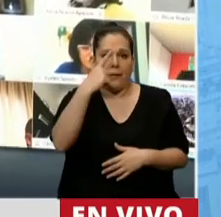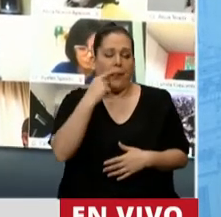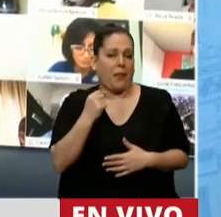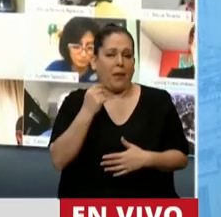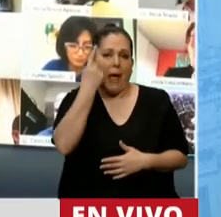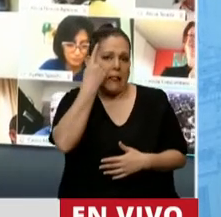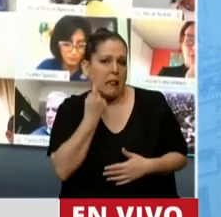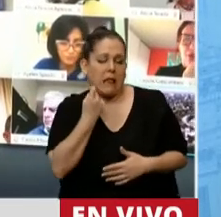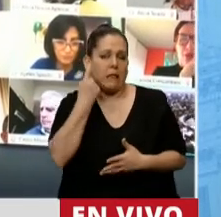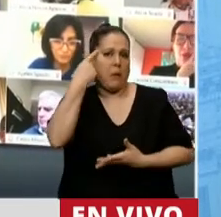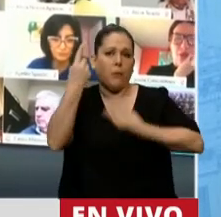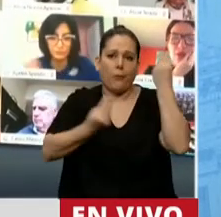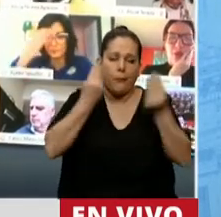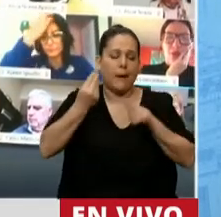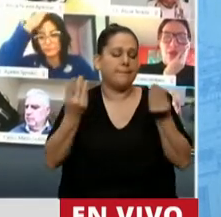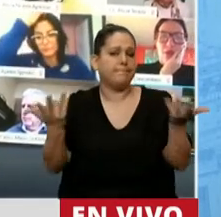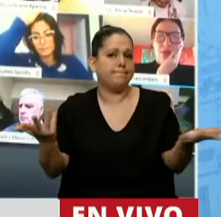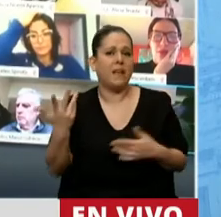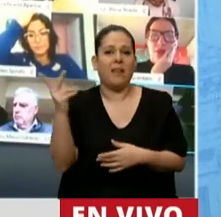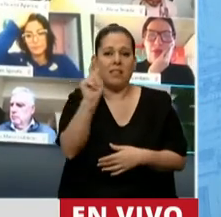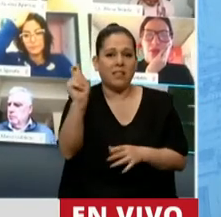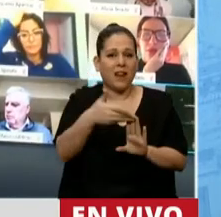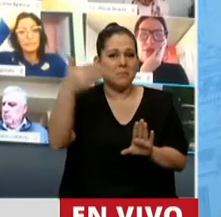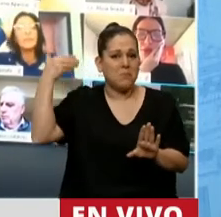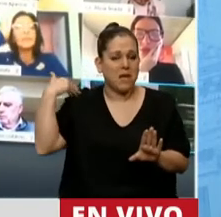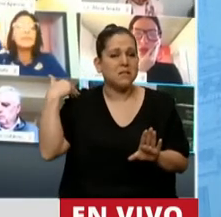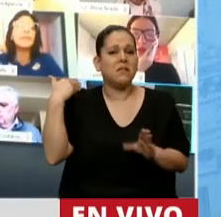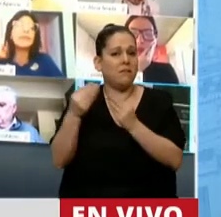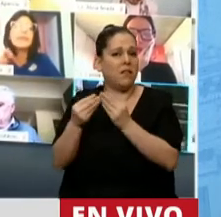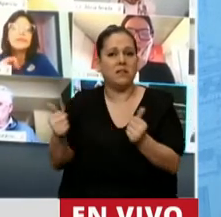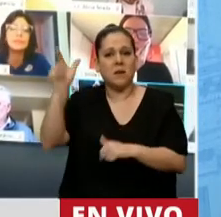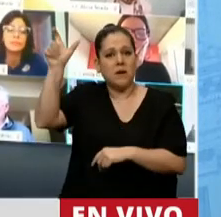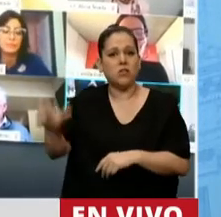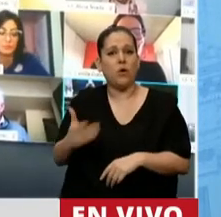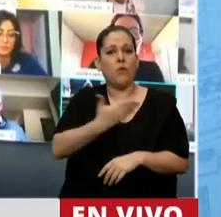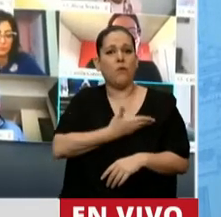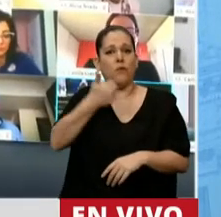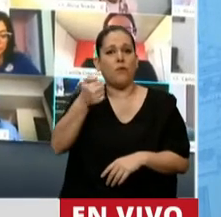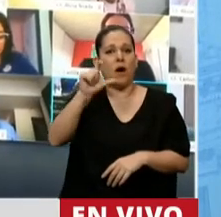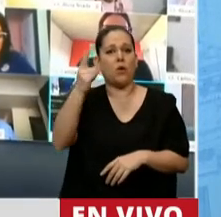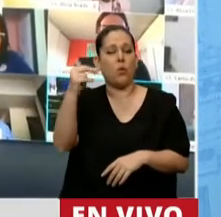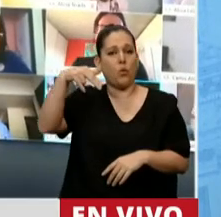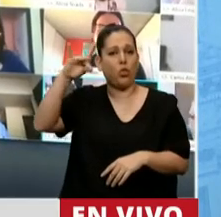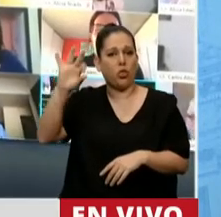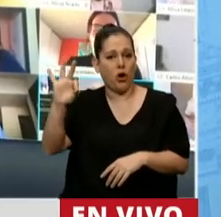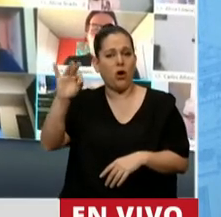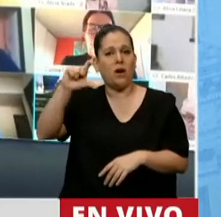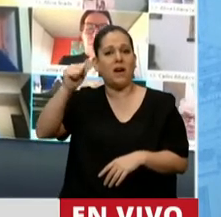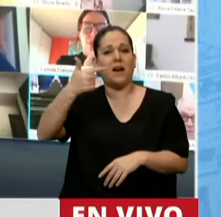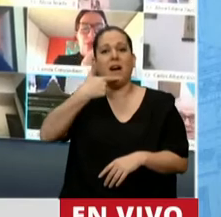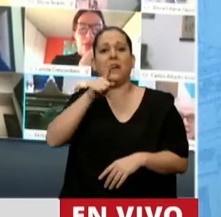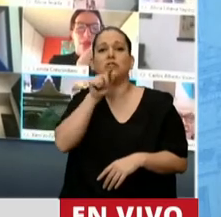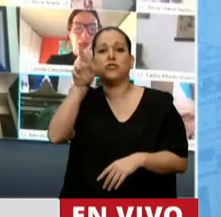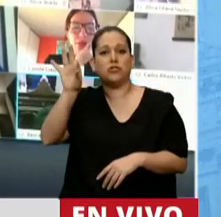todos los argentinos. Se cumplen tres meses de la desaparición de Facundo Astudillo Castro en el sur de la